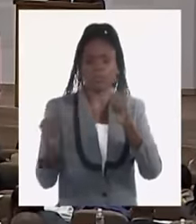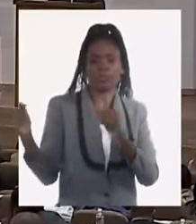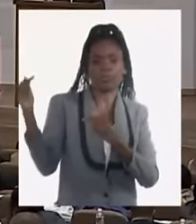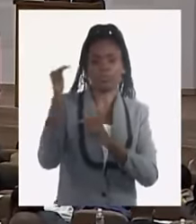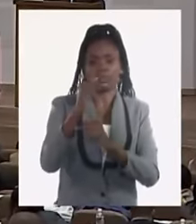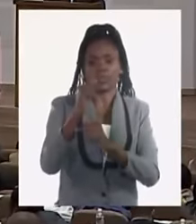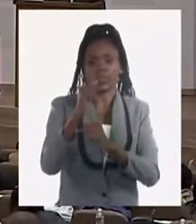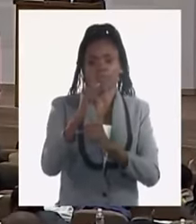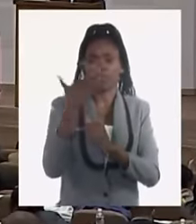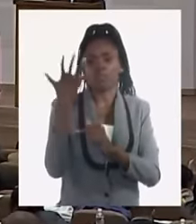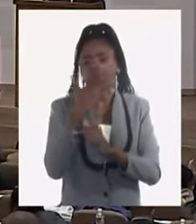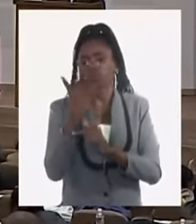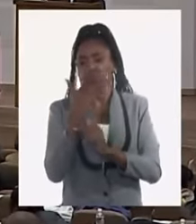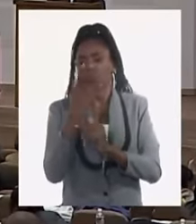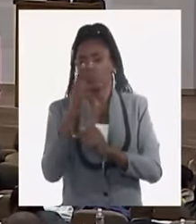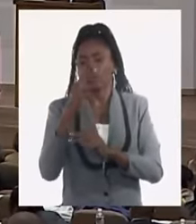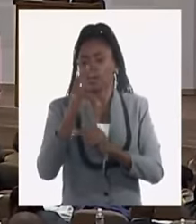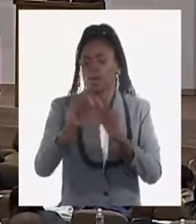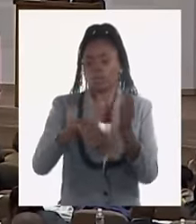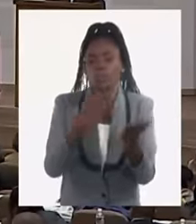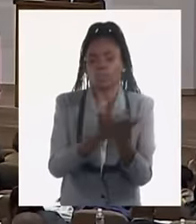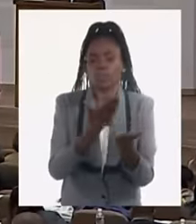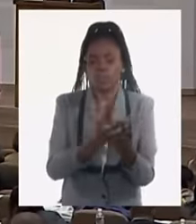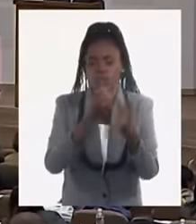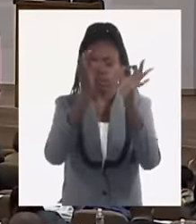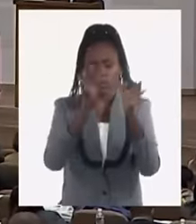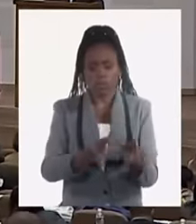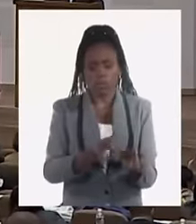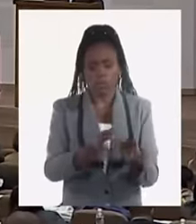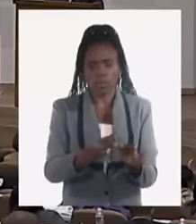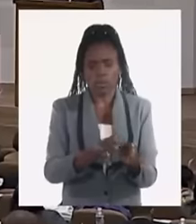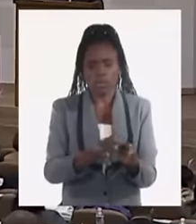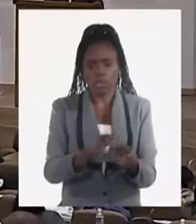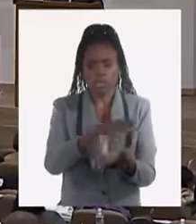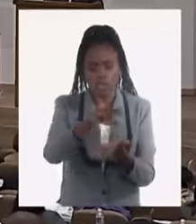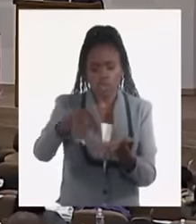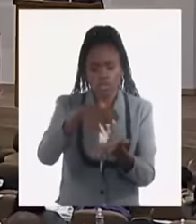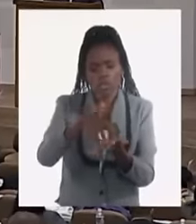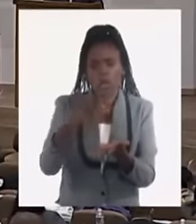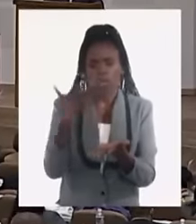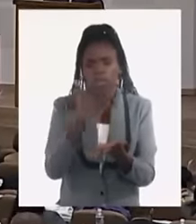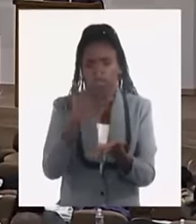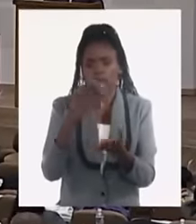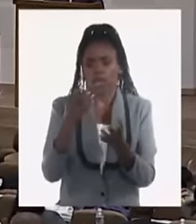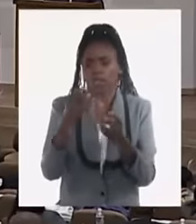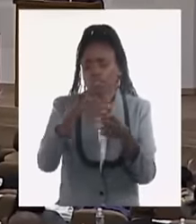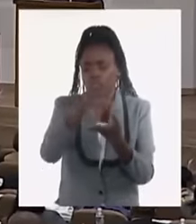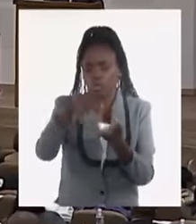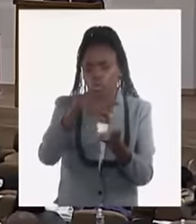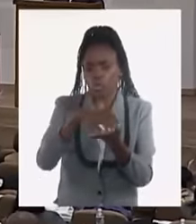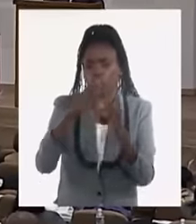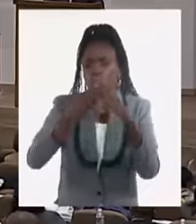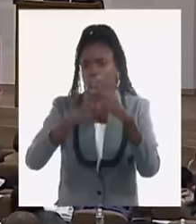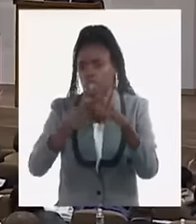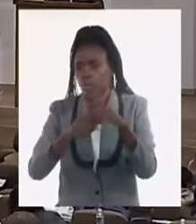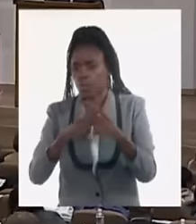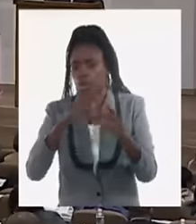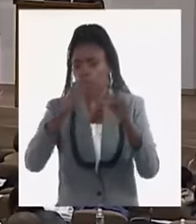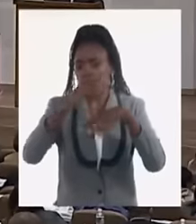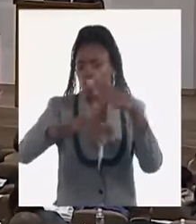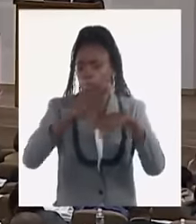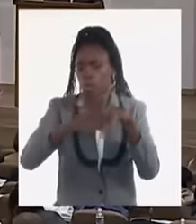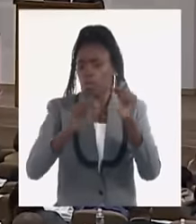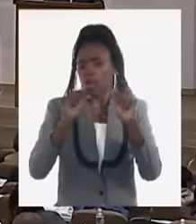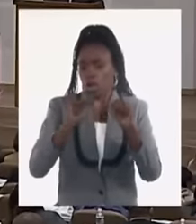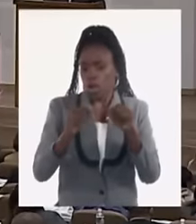la formulación de propuestas concretas desde el nivel del territorio para enfrentar y resolver los problemas que están a su